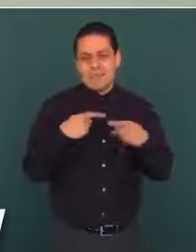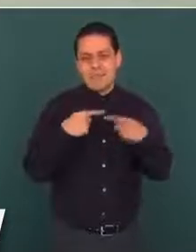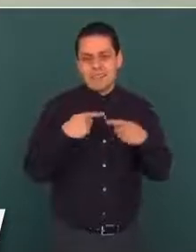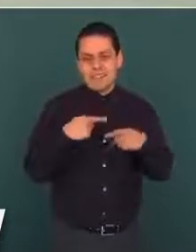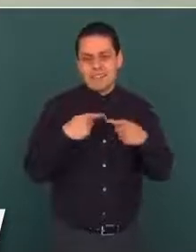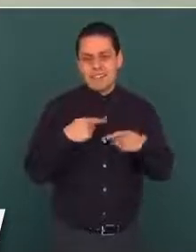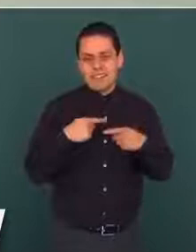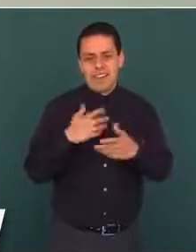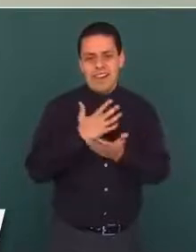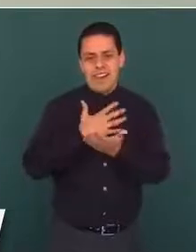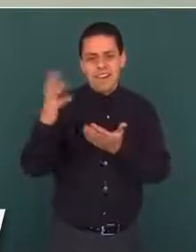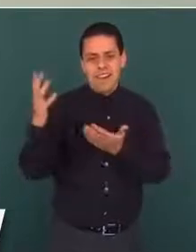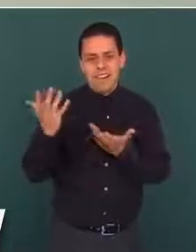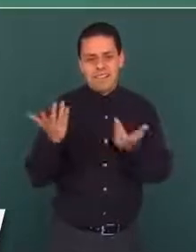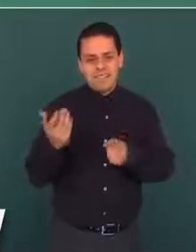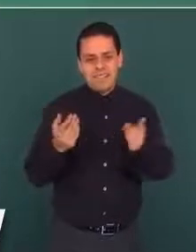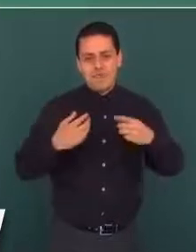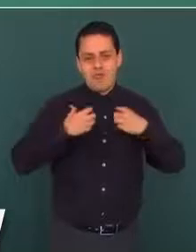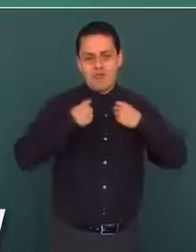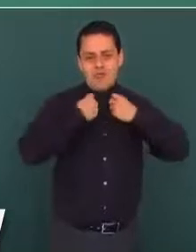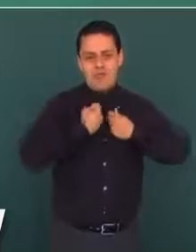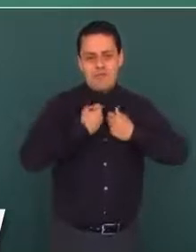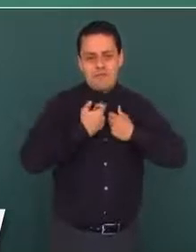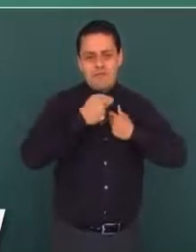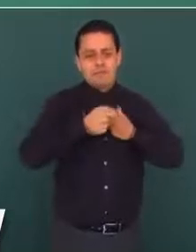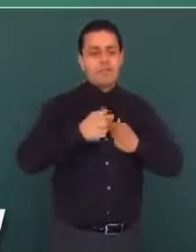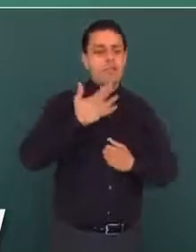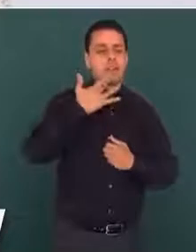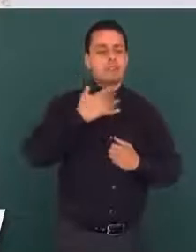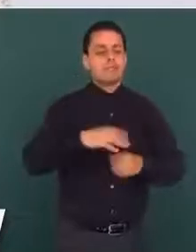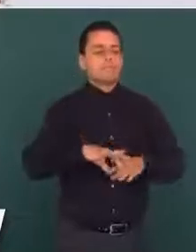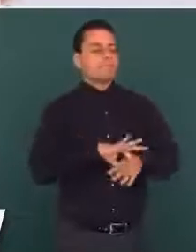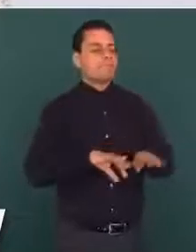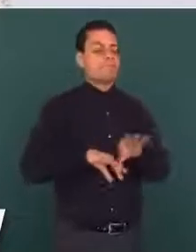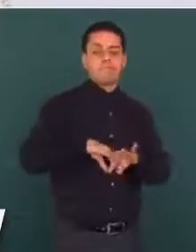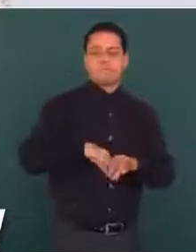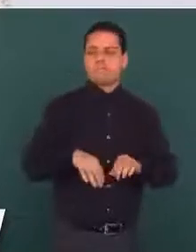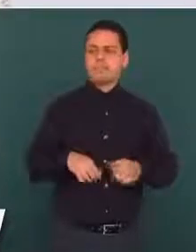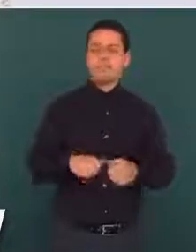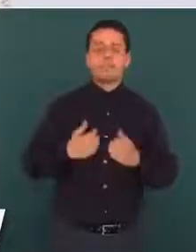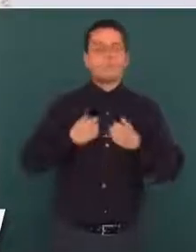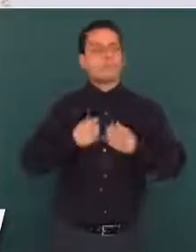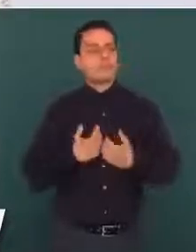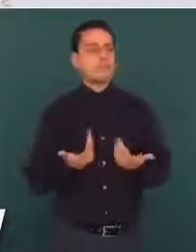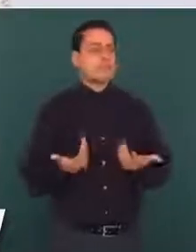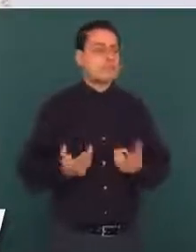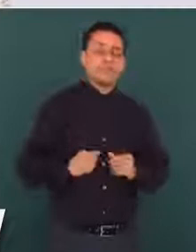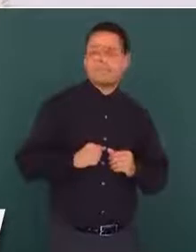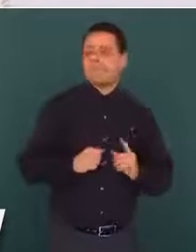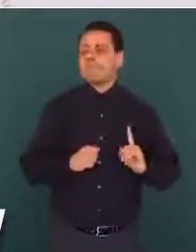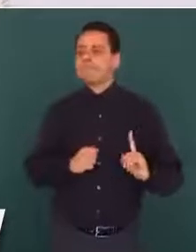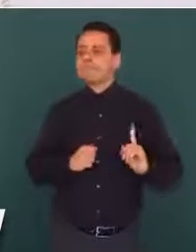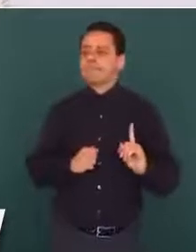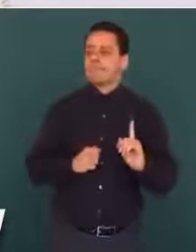extravagante, se notaba dónde estaban, me daba tiempo de